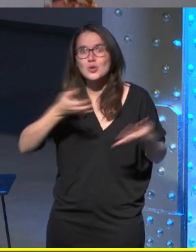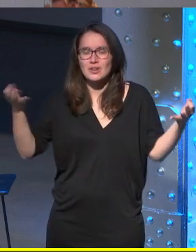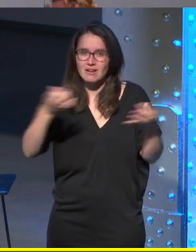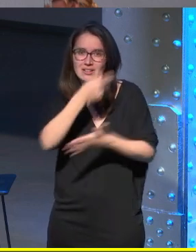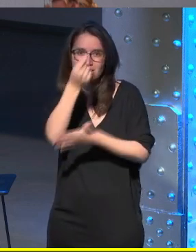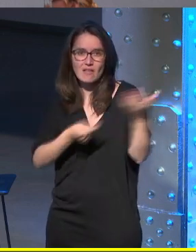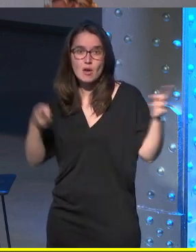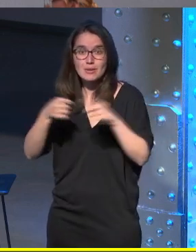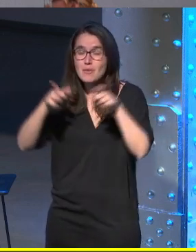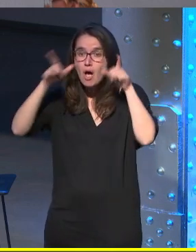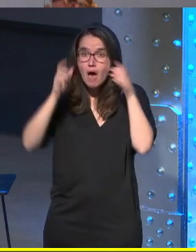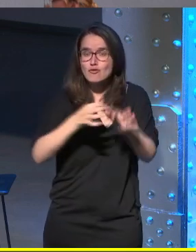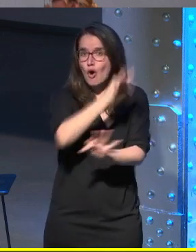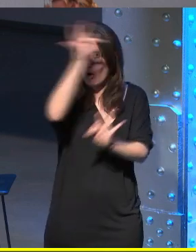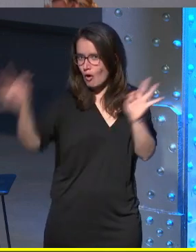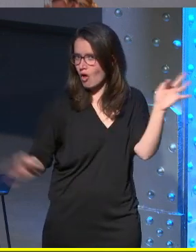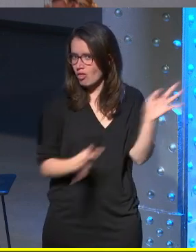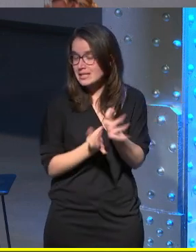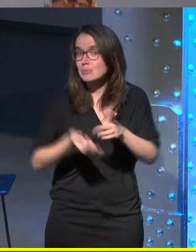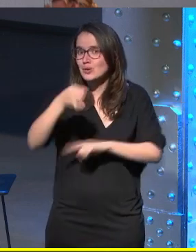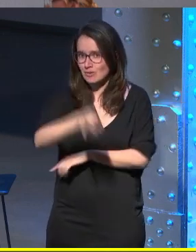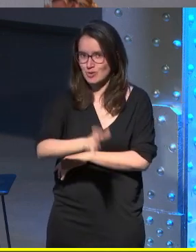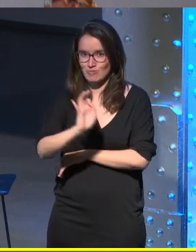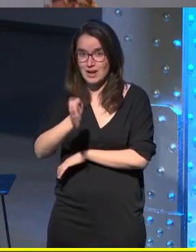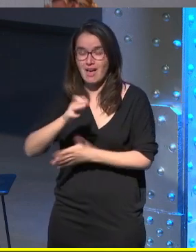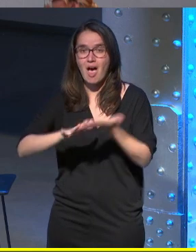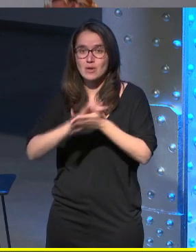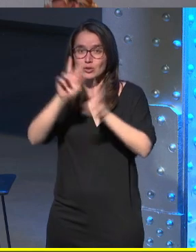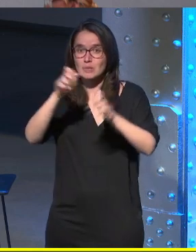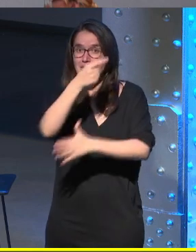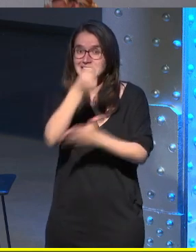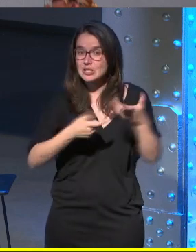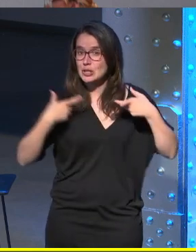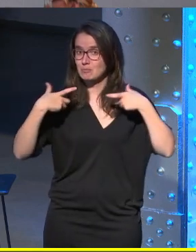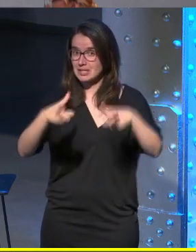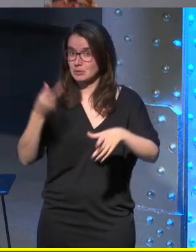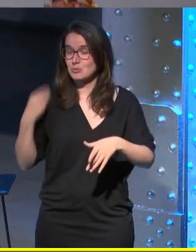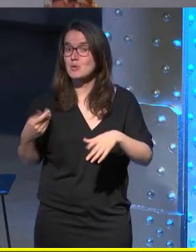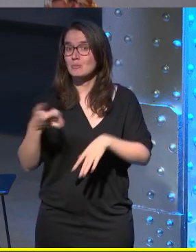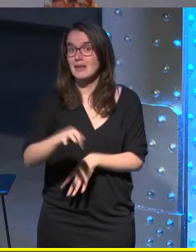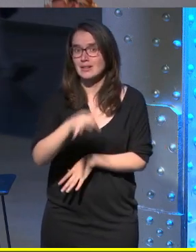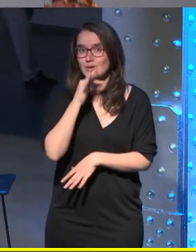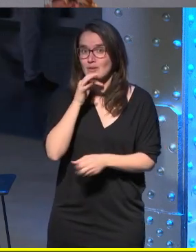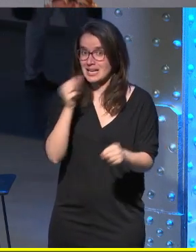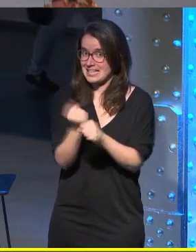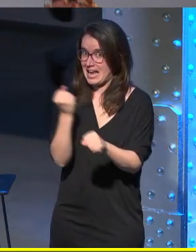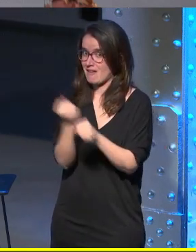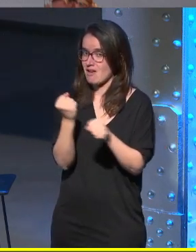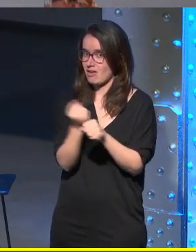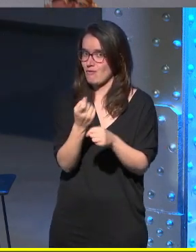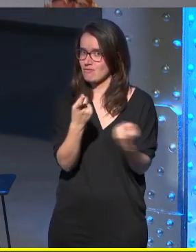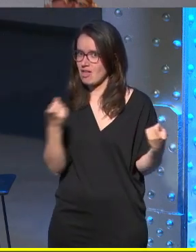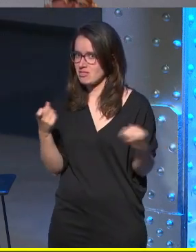diseñadas para llevarlas todo el día pero también es verdad que hablando de diseño en ese departamento parece que aún tienen un poquito de trabajo pendiente